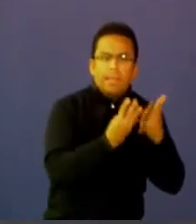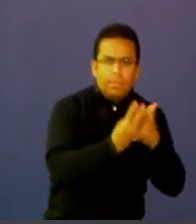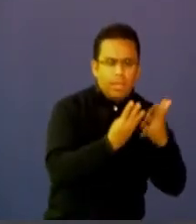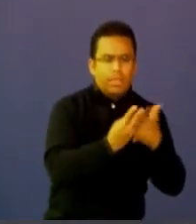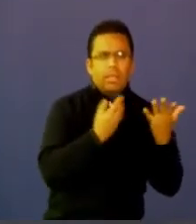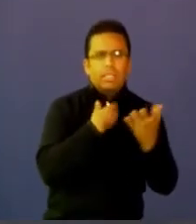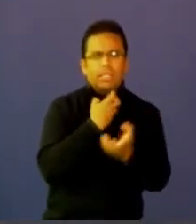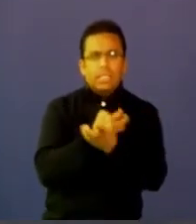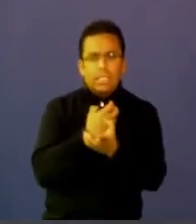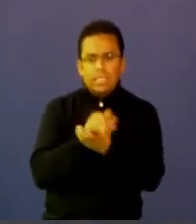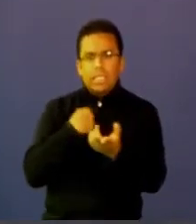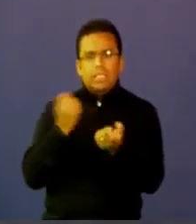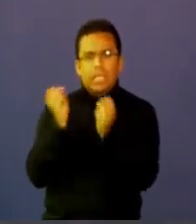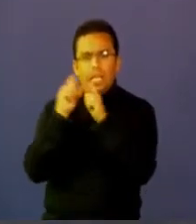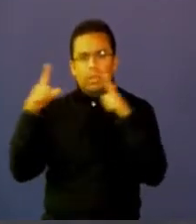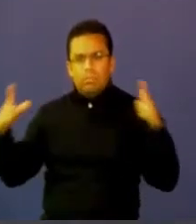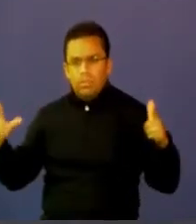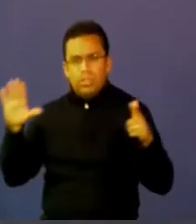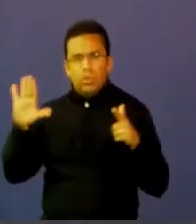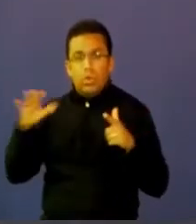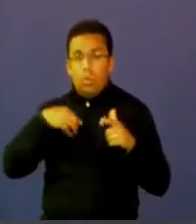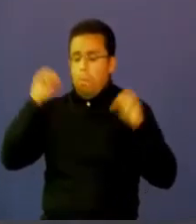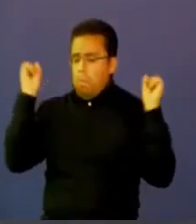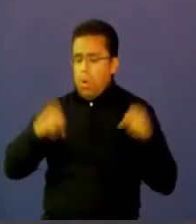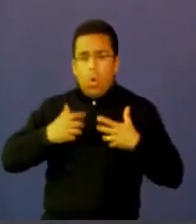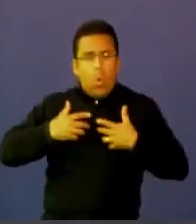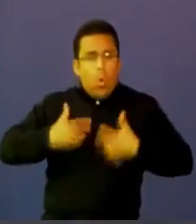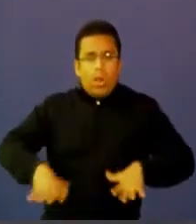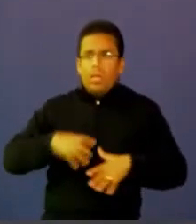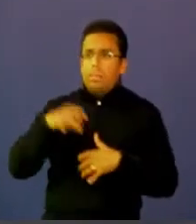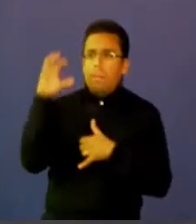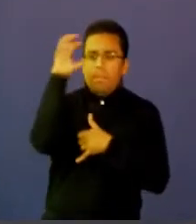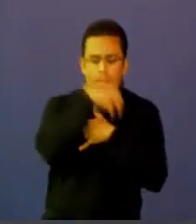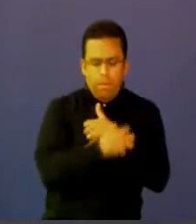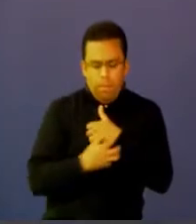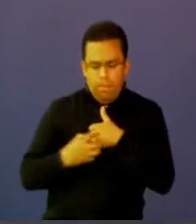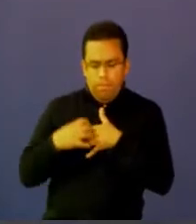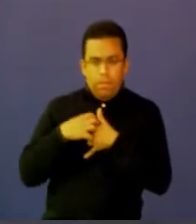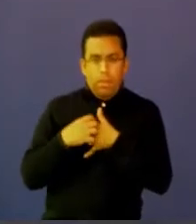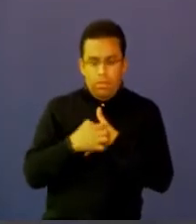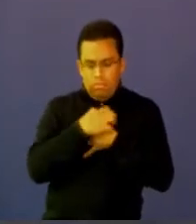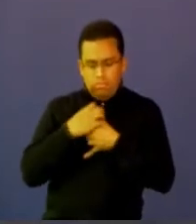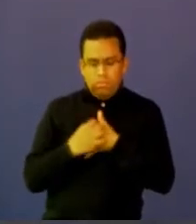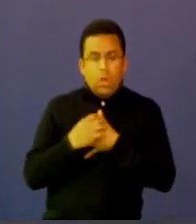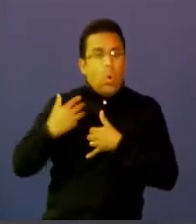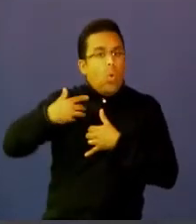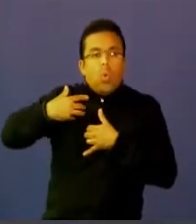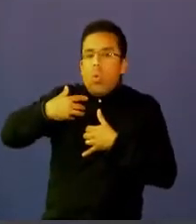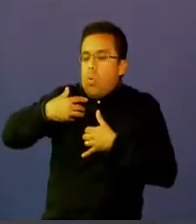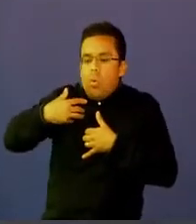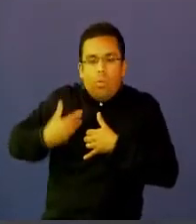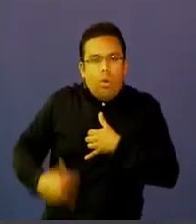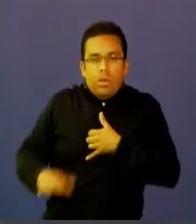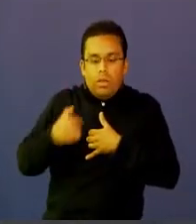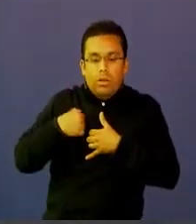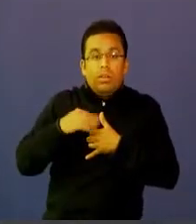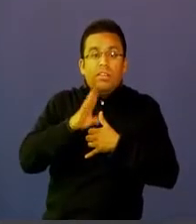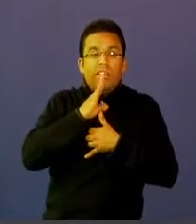matemática, ciencia y lenguaje pueden ser utilizados en cualquier rincón del Pacífico colombiano a través de clases dictadas por